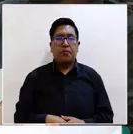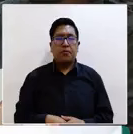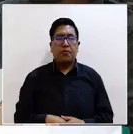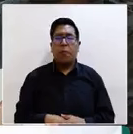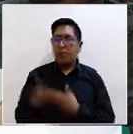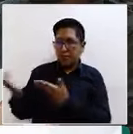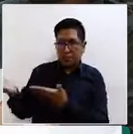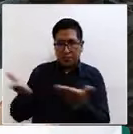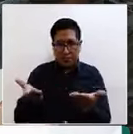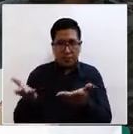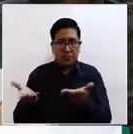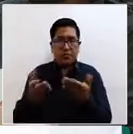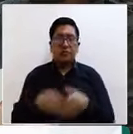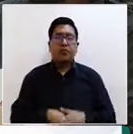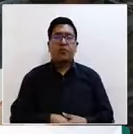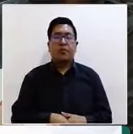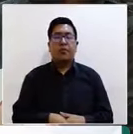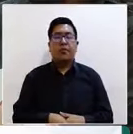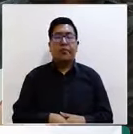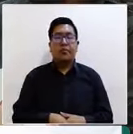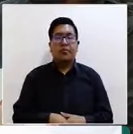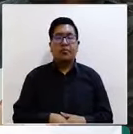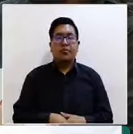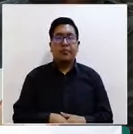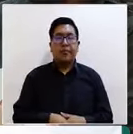Bienvenida. Adelante, no se preocupe. Pase, por favor.